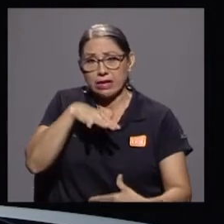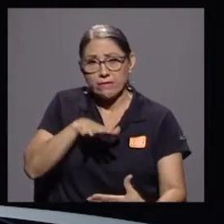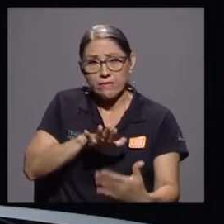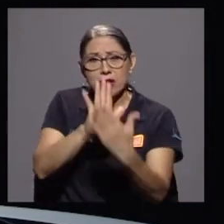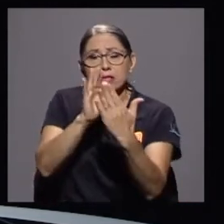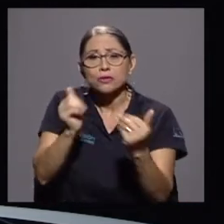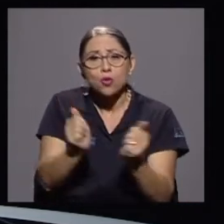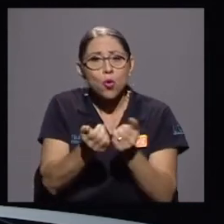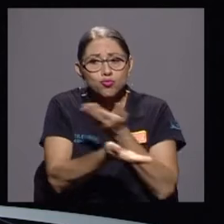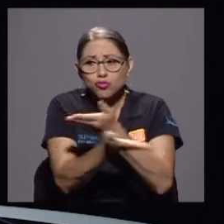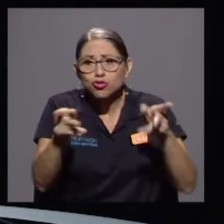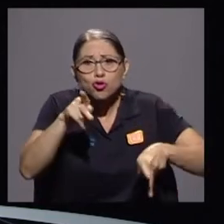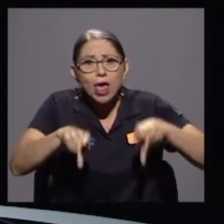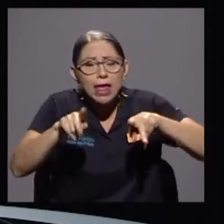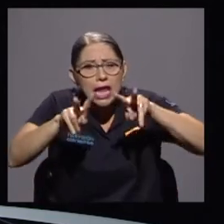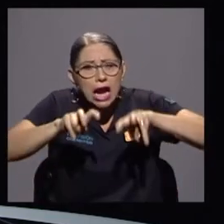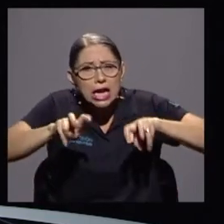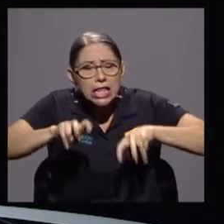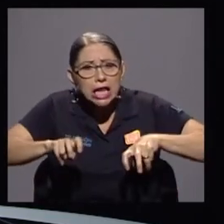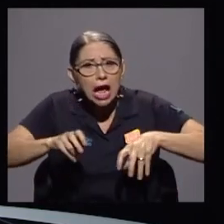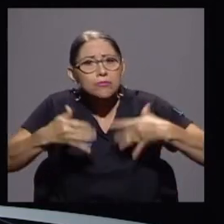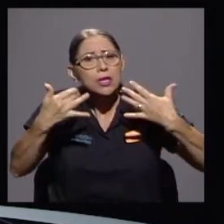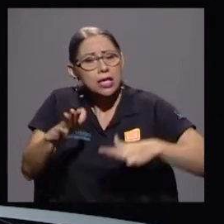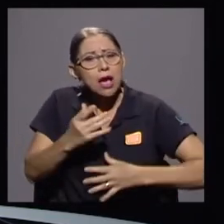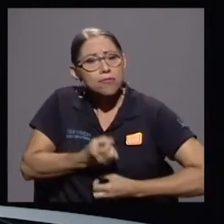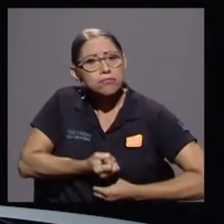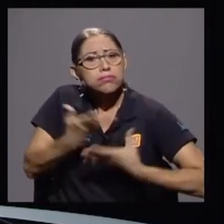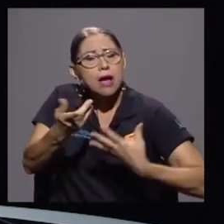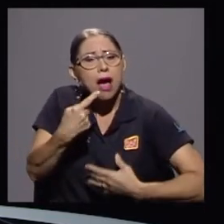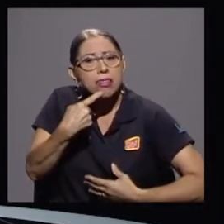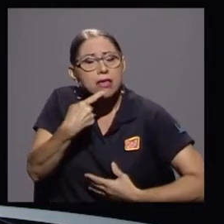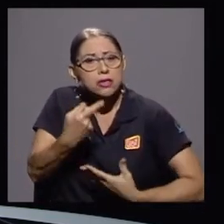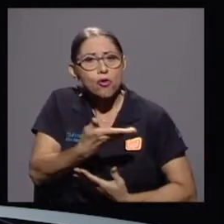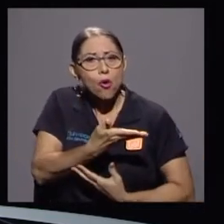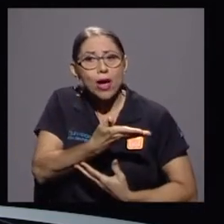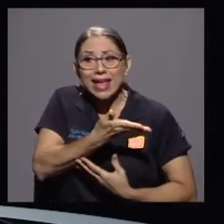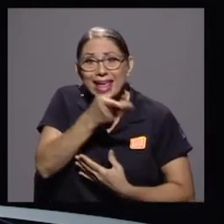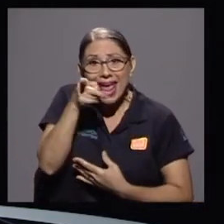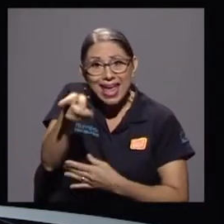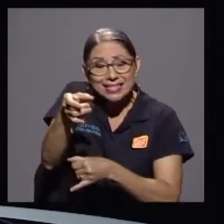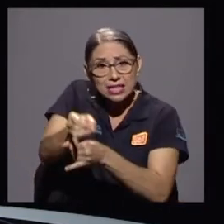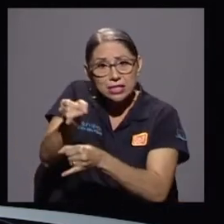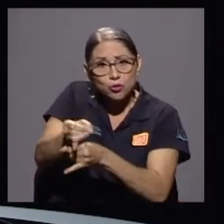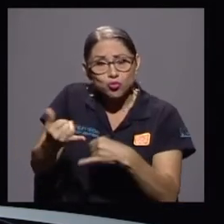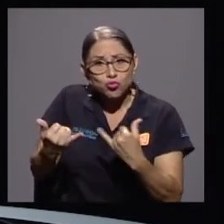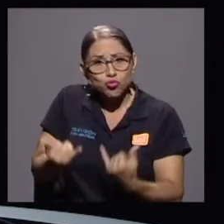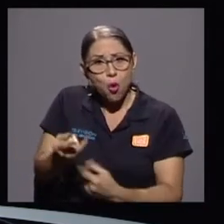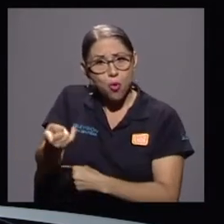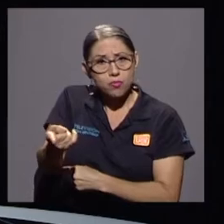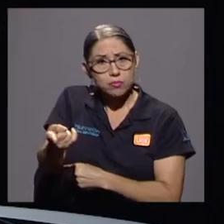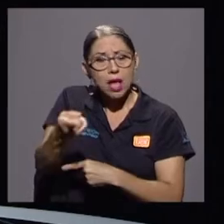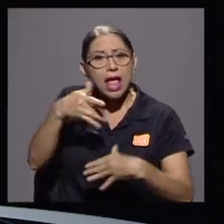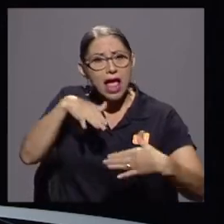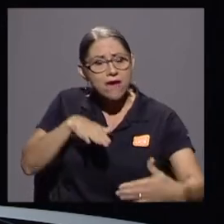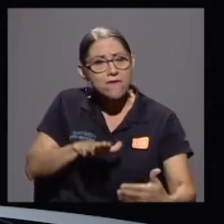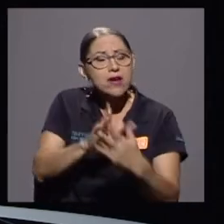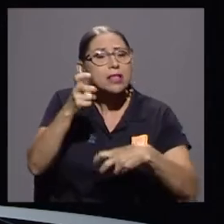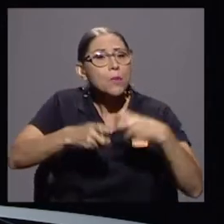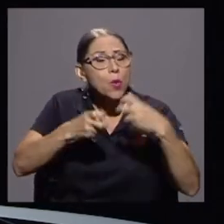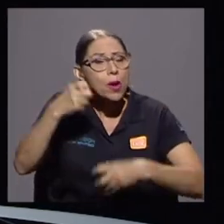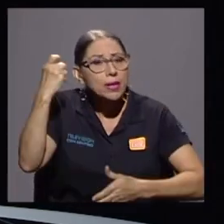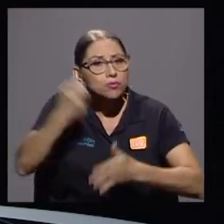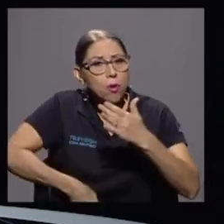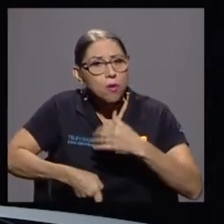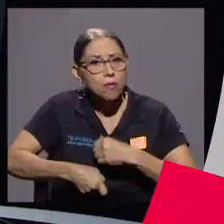ciudadanía crítica que ha levantado la mano y ha dicho que esa institución, hoy por hoy, enfrenta graves problemas.